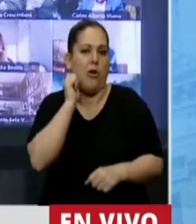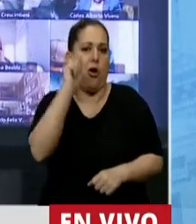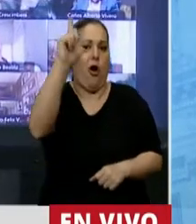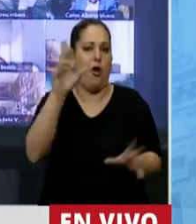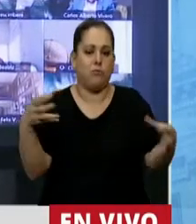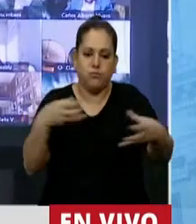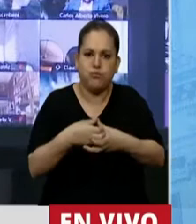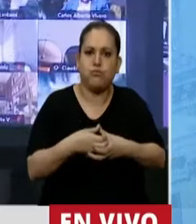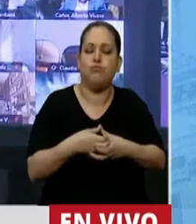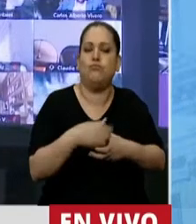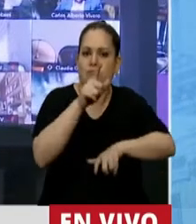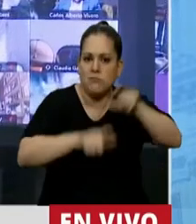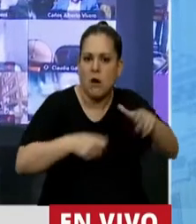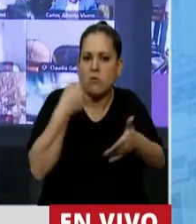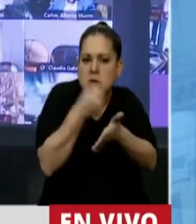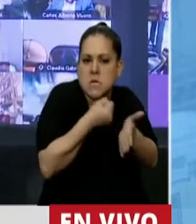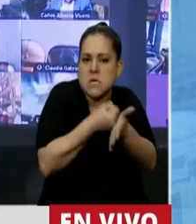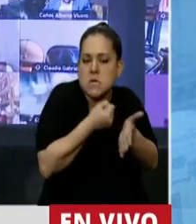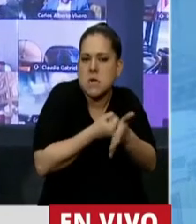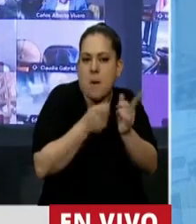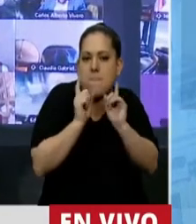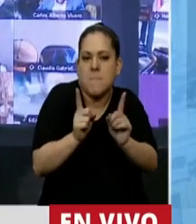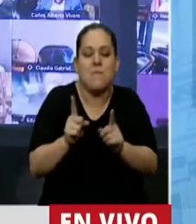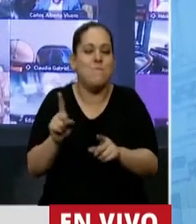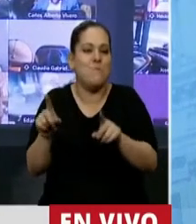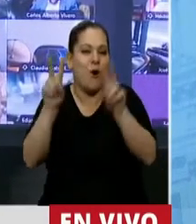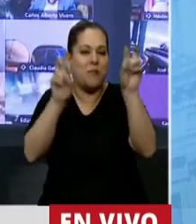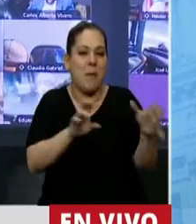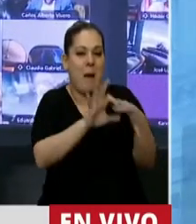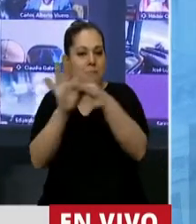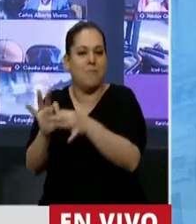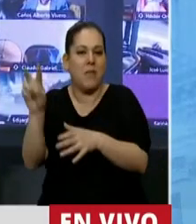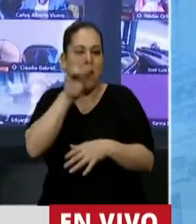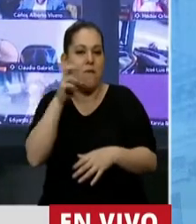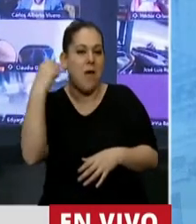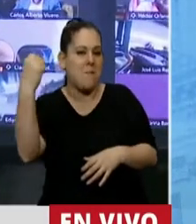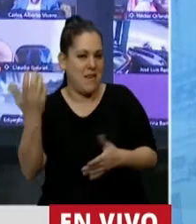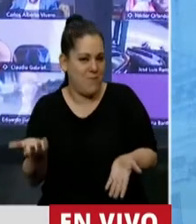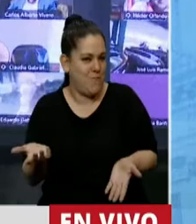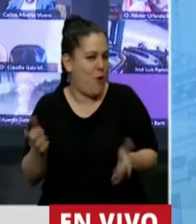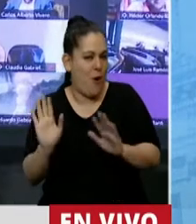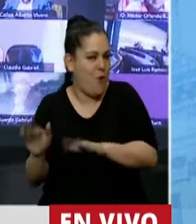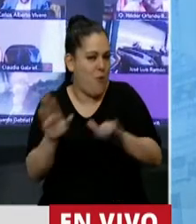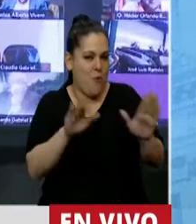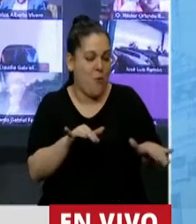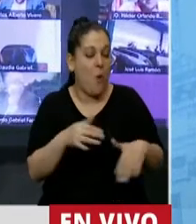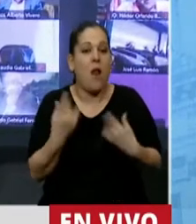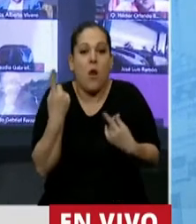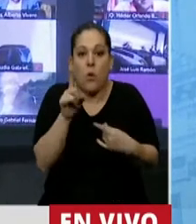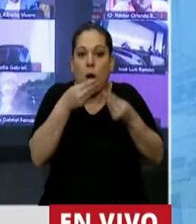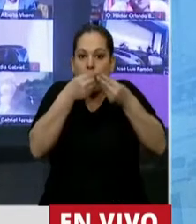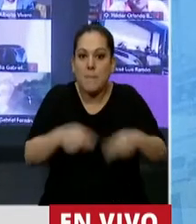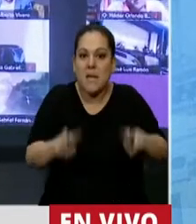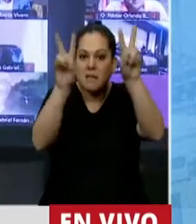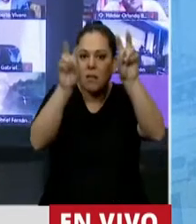común colectivo, a los que se suma obviamente lo que vino haciendo el feminismo. ¿Y qué tiene en común esto? Tiene en común que cuando empiezan los temas son algunas